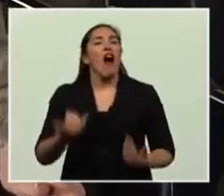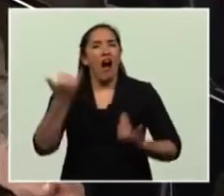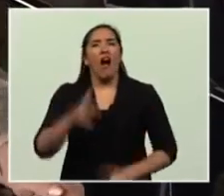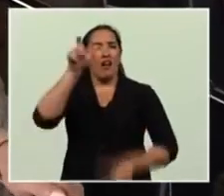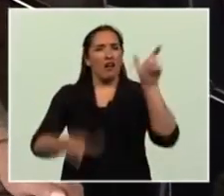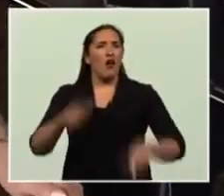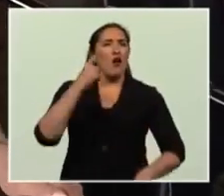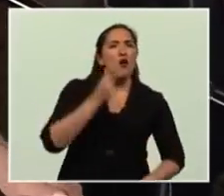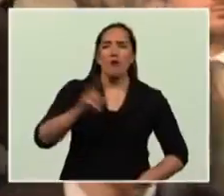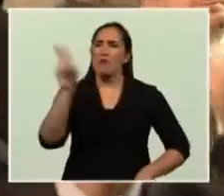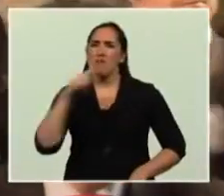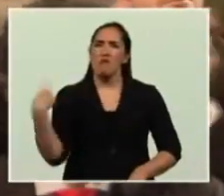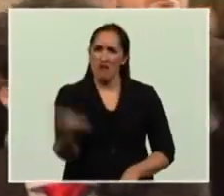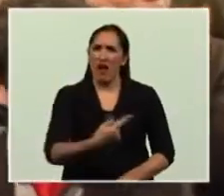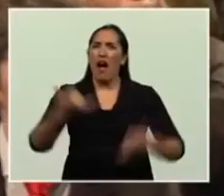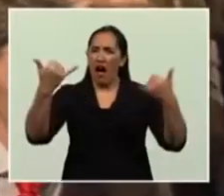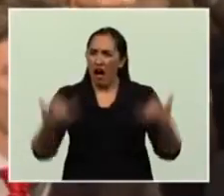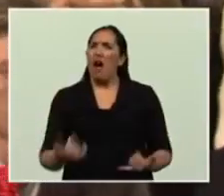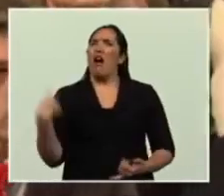hombres y mujeres.